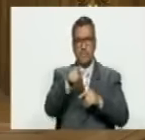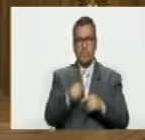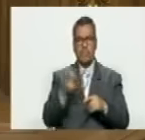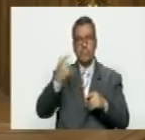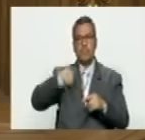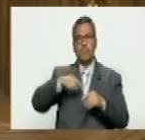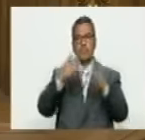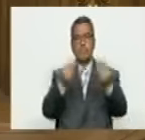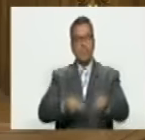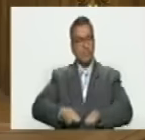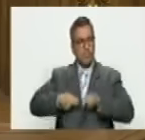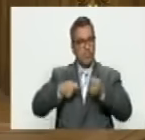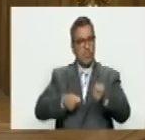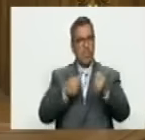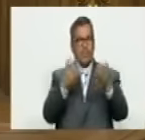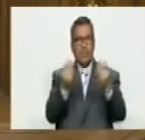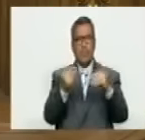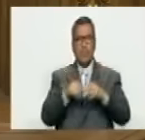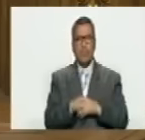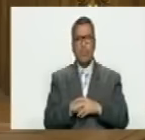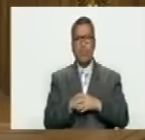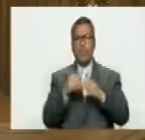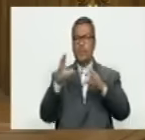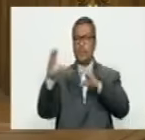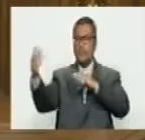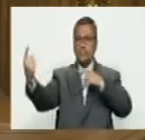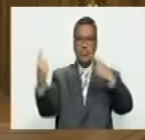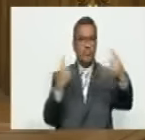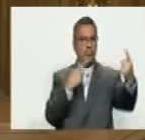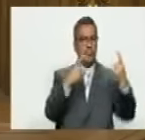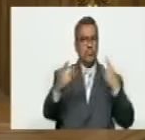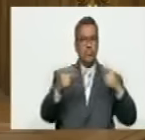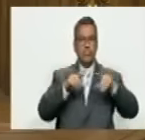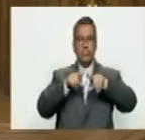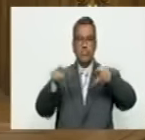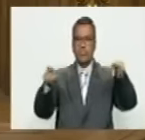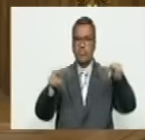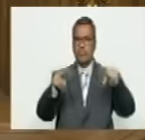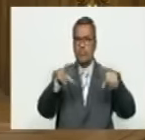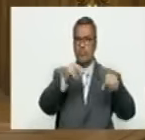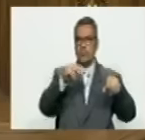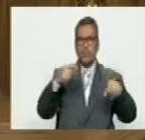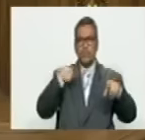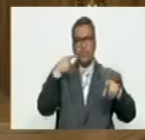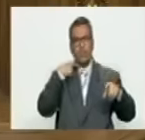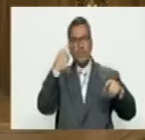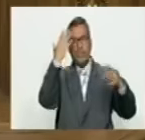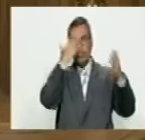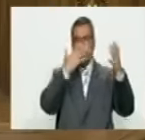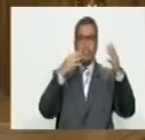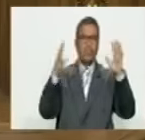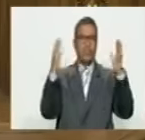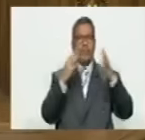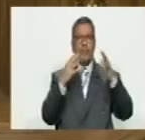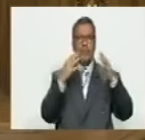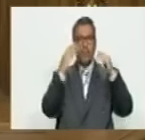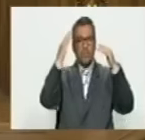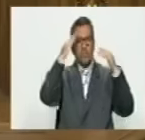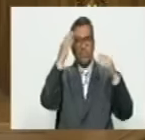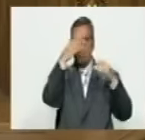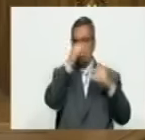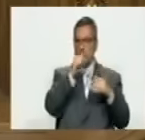tenemos tantos ataques de tantos ángulos de tantas vías que a veces nos abruman y nos nublan el